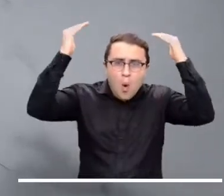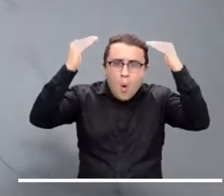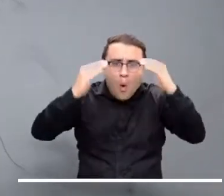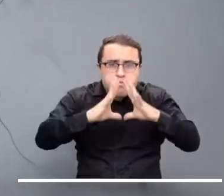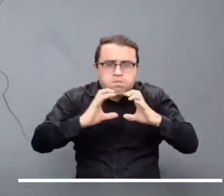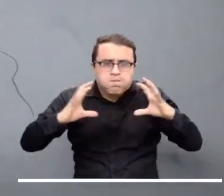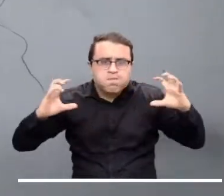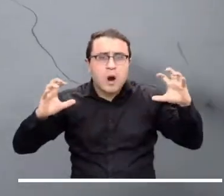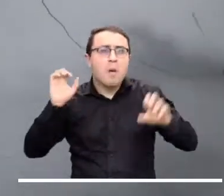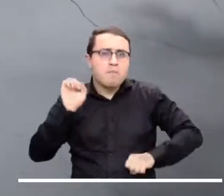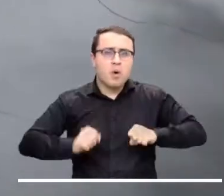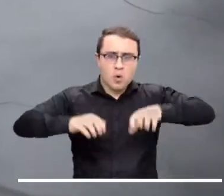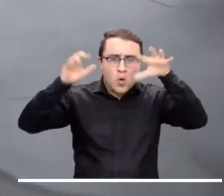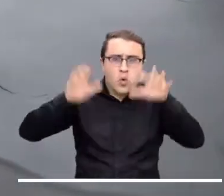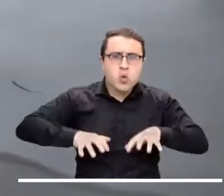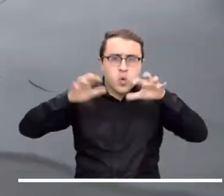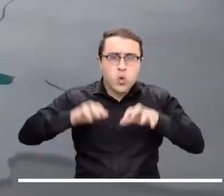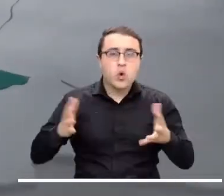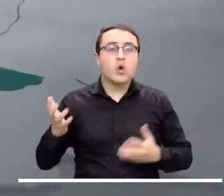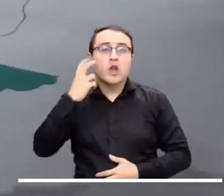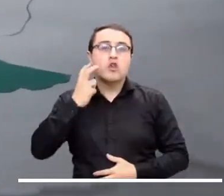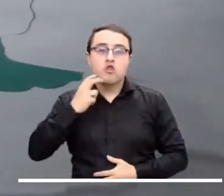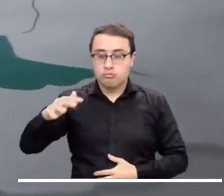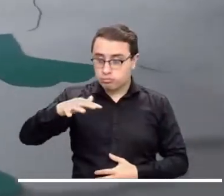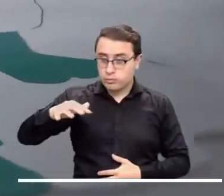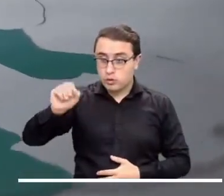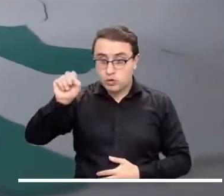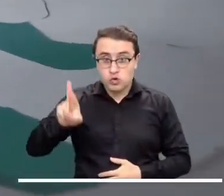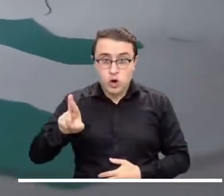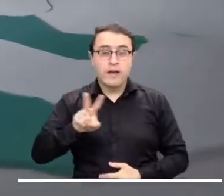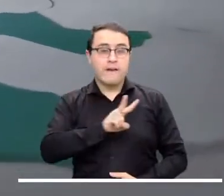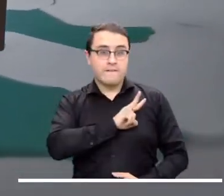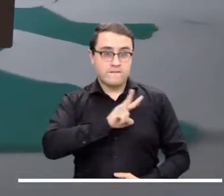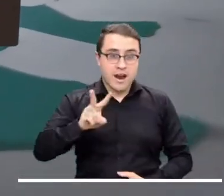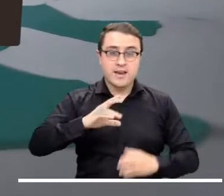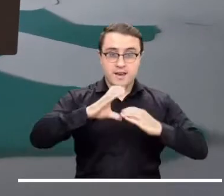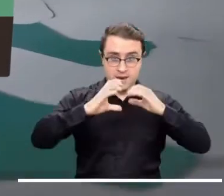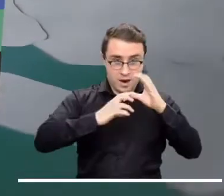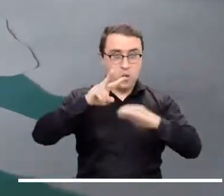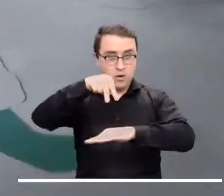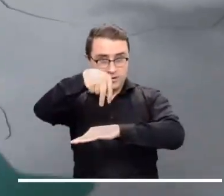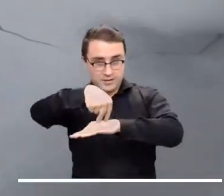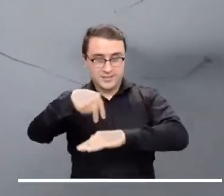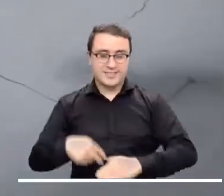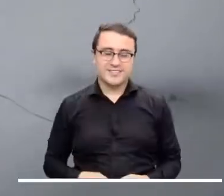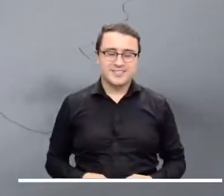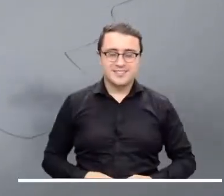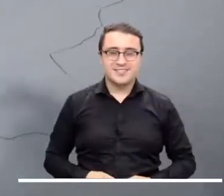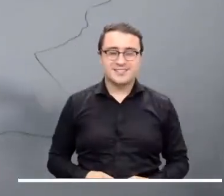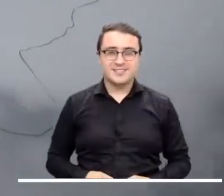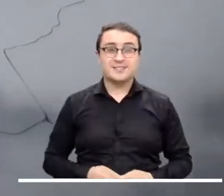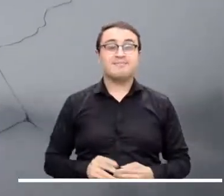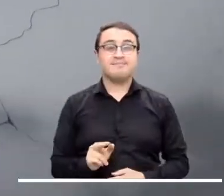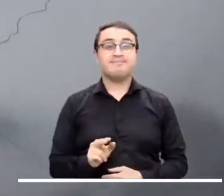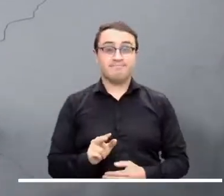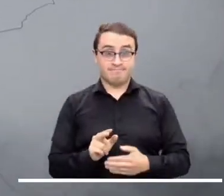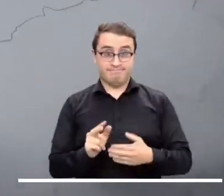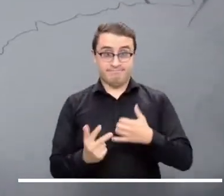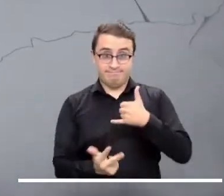estaría encapotada por lo que no se descartan lluvias fuertes en el sur de Chocó y el oriente de Valle del Cauca, Cauca y Nariño.